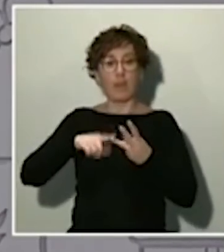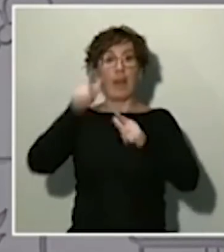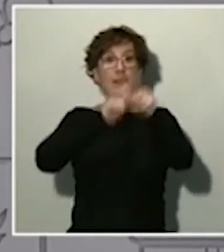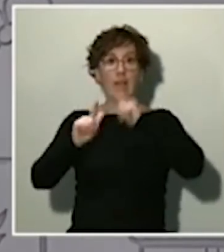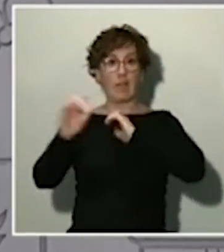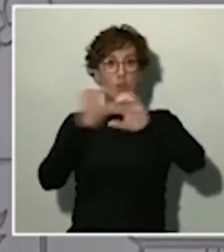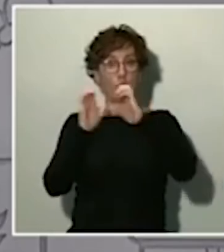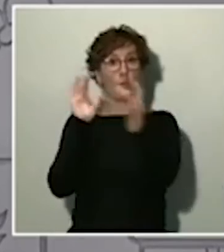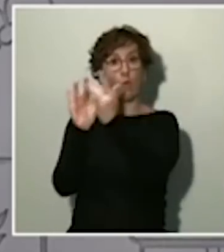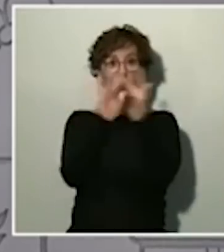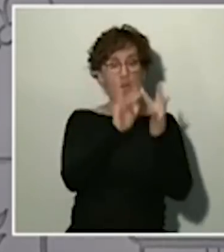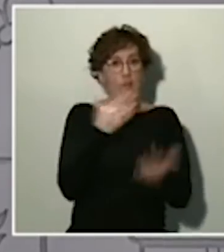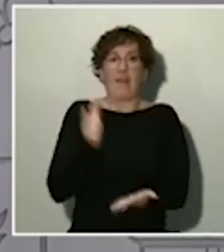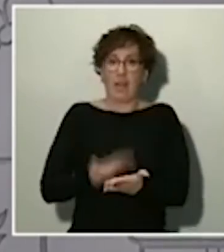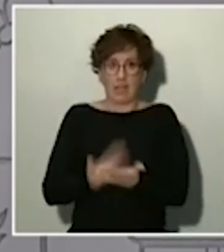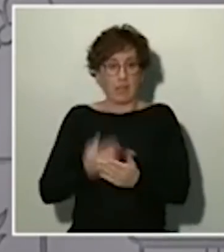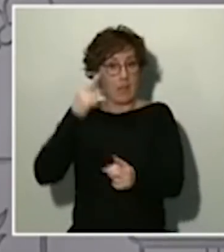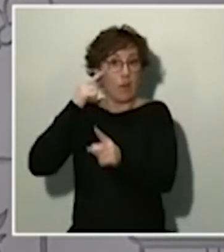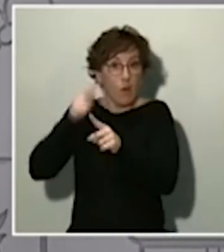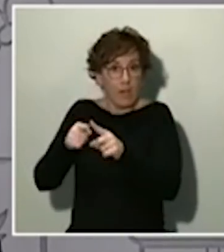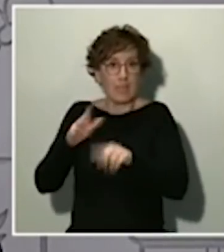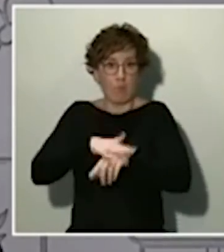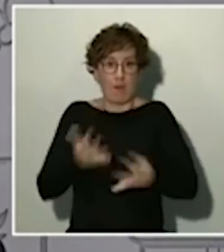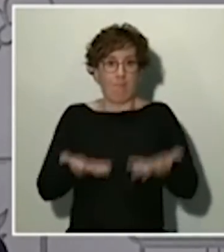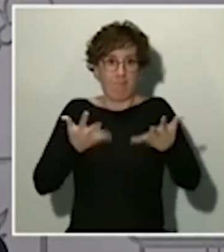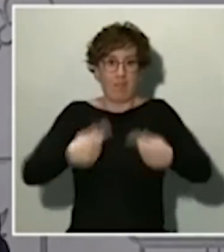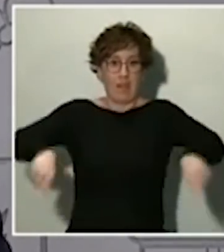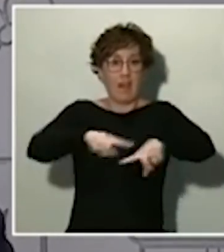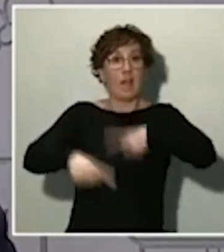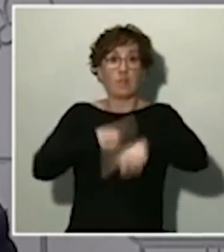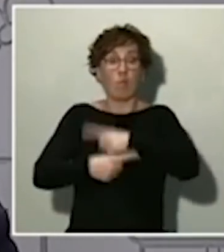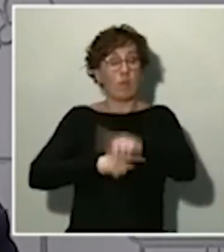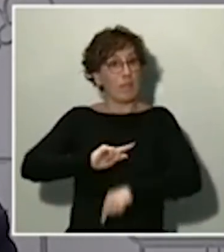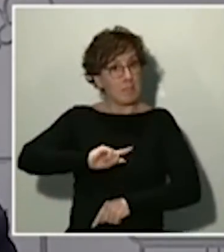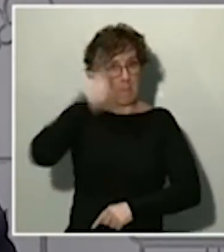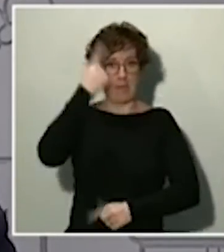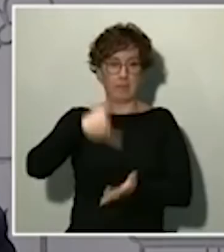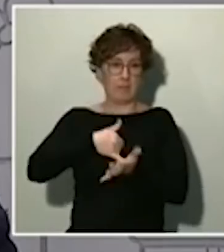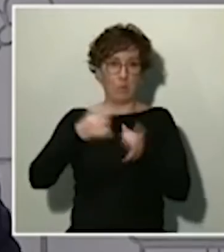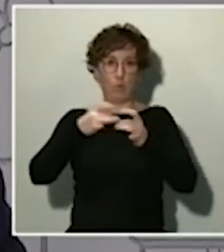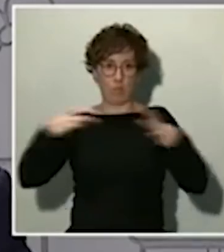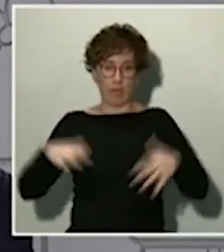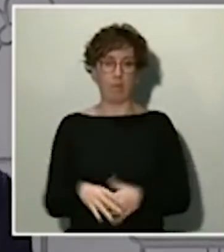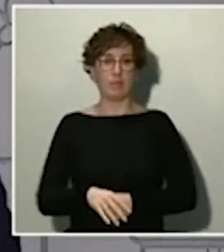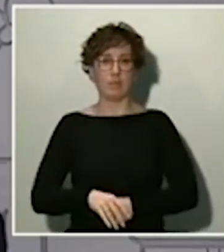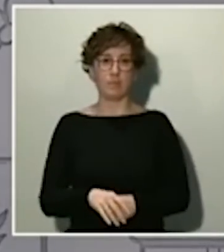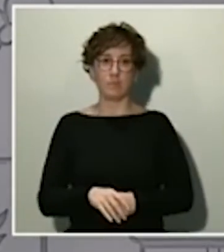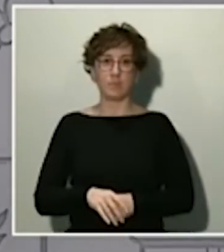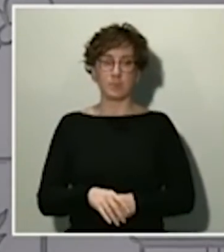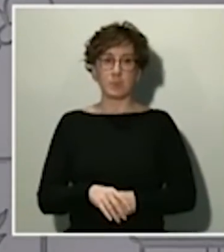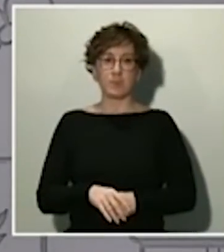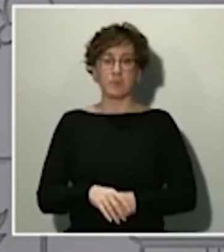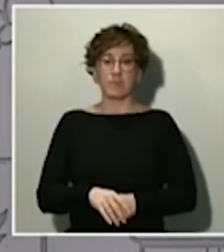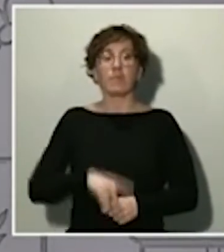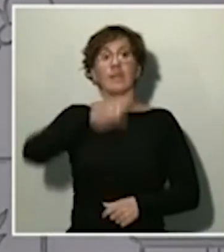Todo para las familias, desgraciadamente, más vulnerables como consecuencia de esta crisis. También garantizaremos el